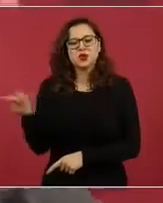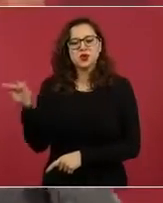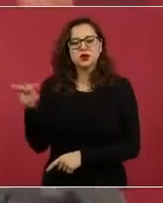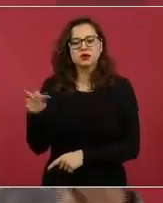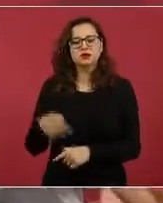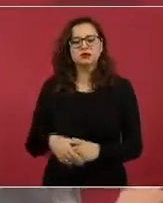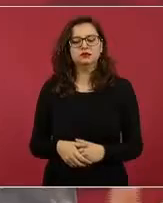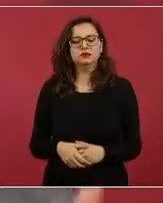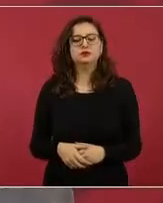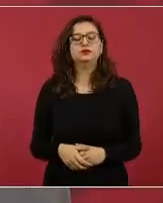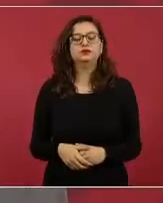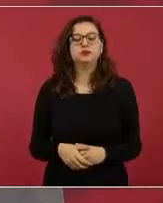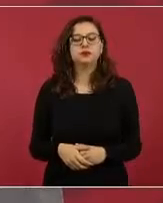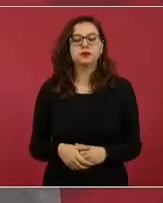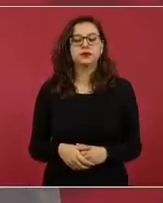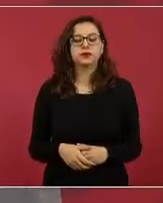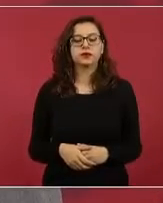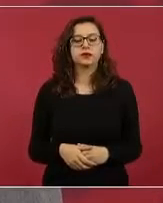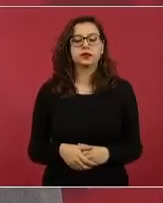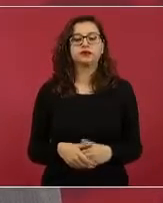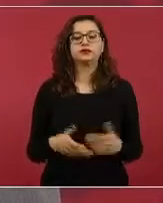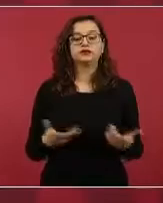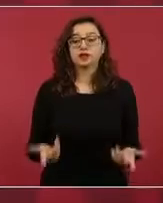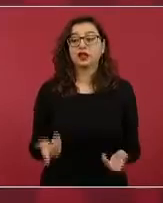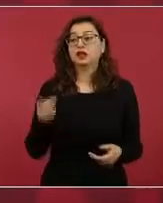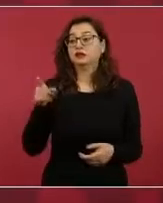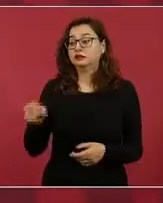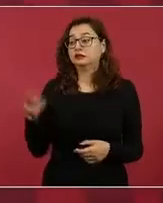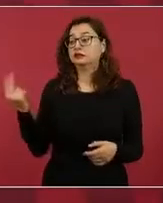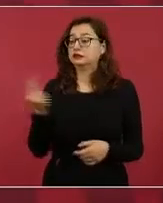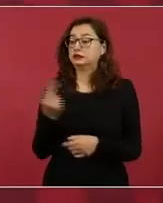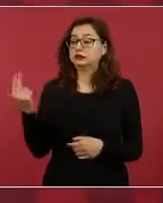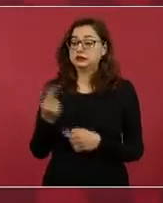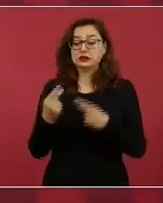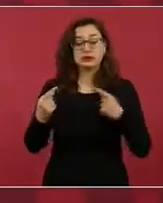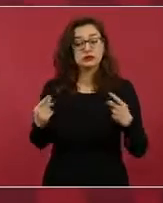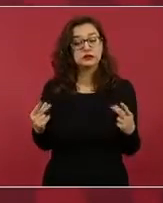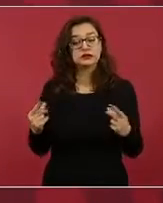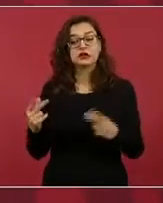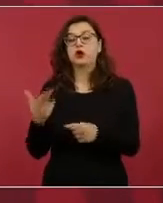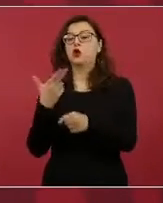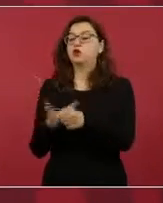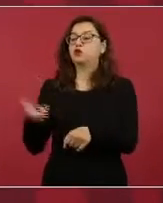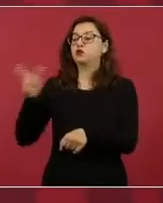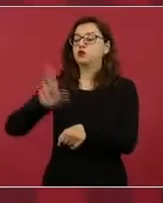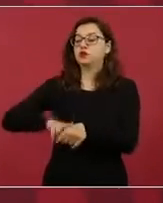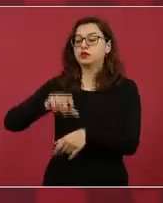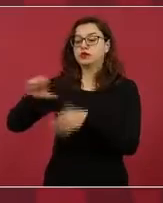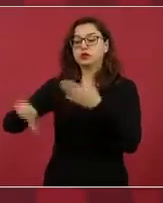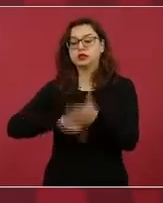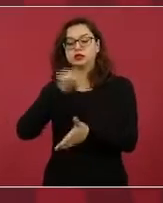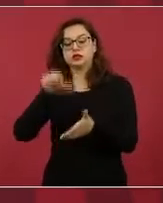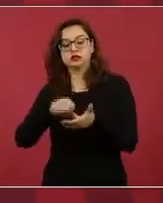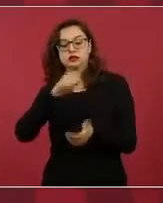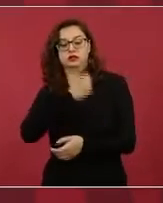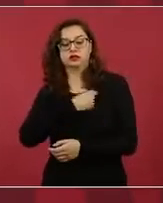es rehabilitar hospitales, centros de salud, equiparlos,